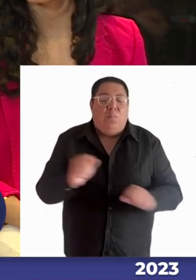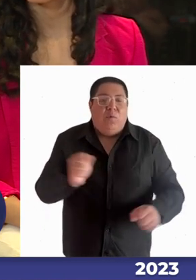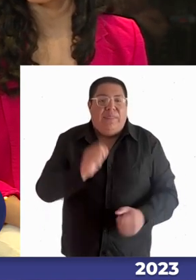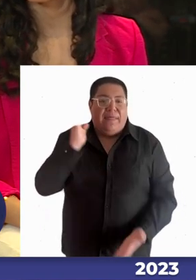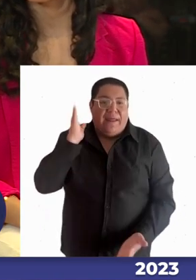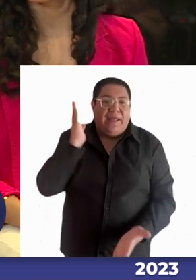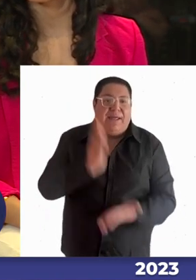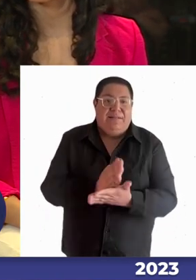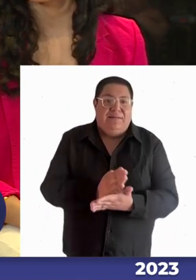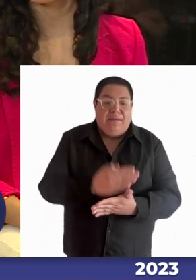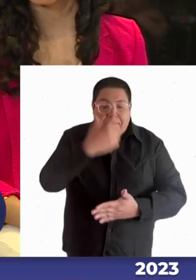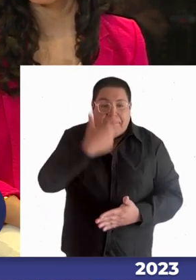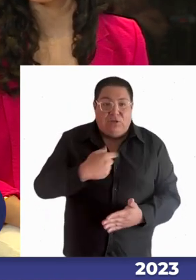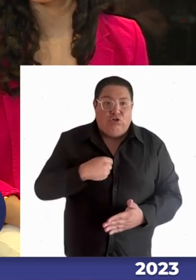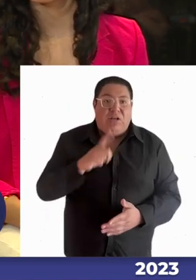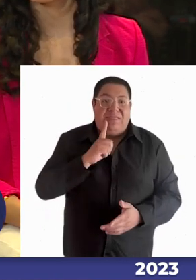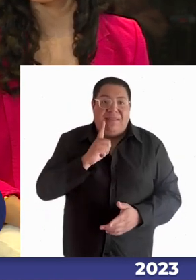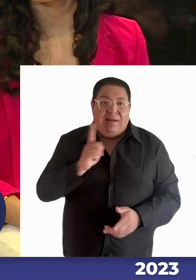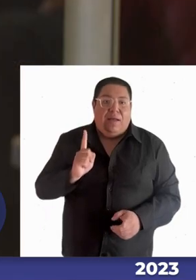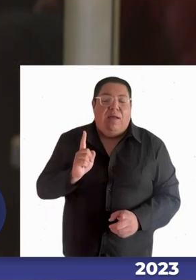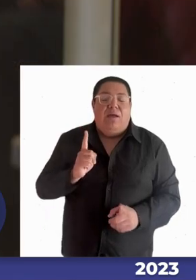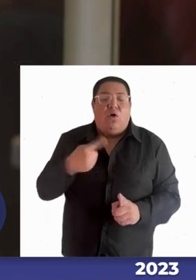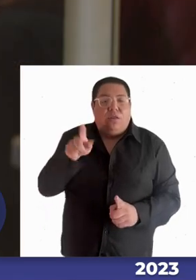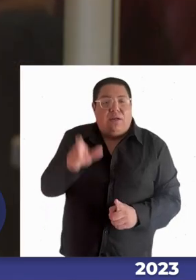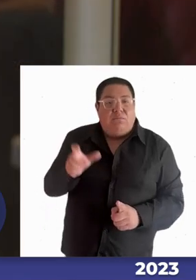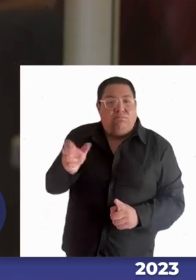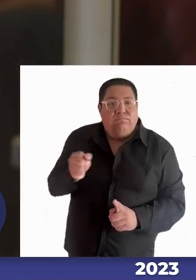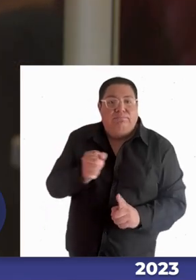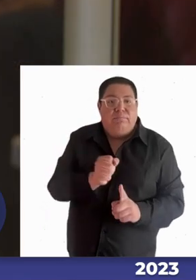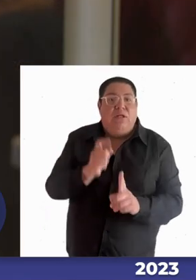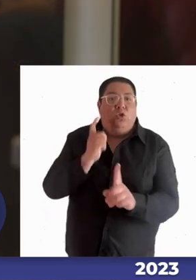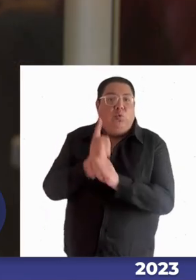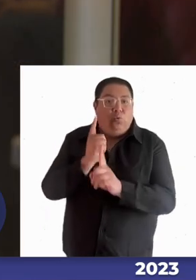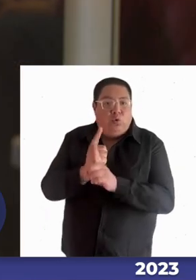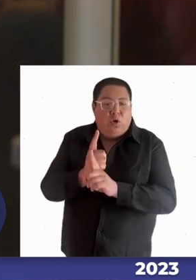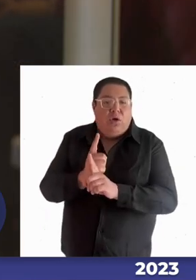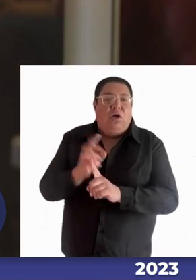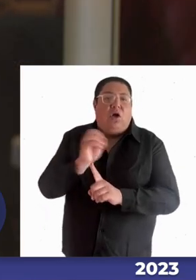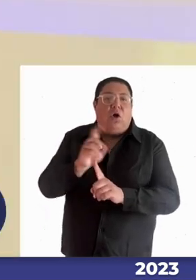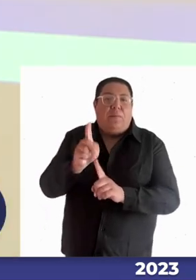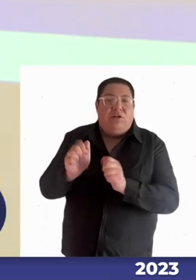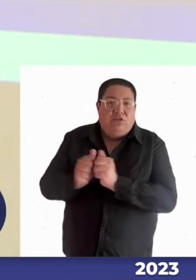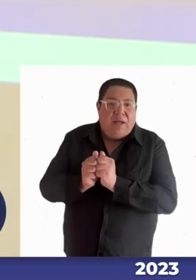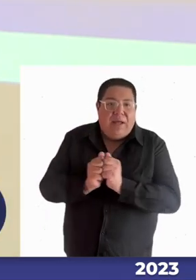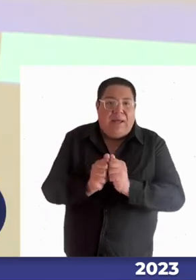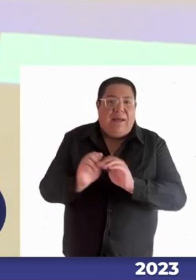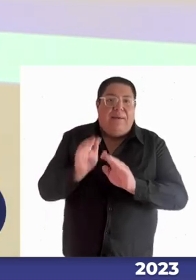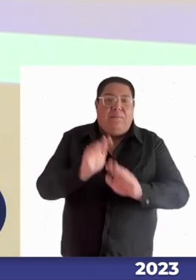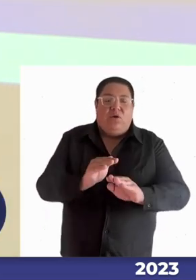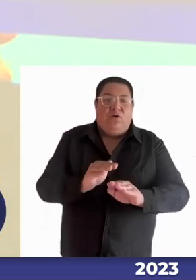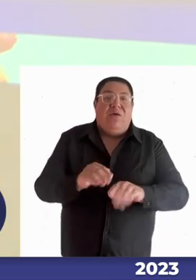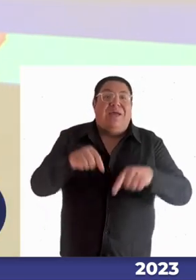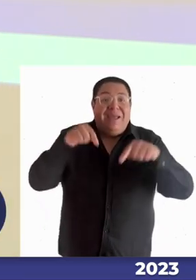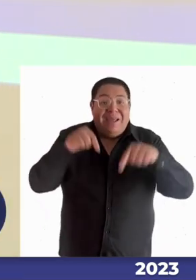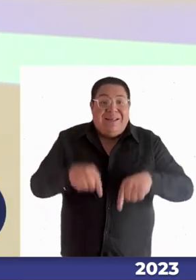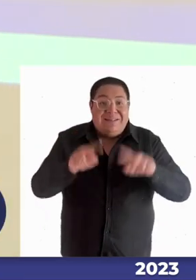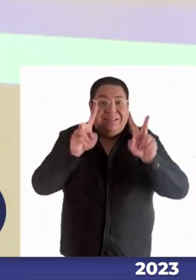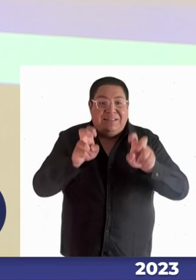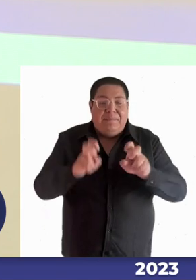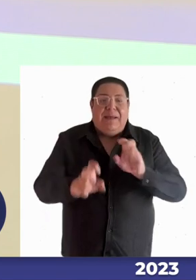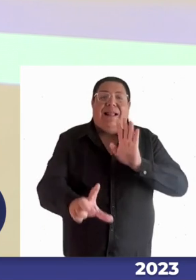él el que lleve a su tutor sombra o su apoyo eso hoy día es parte de una ley